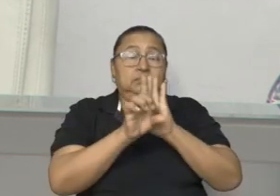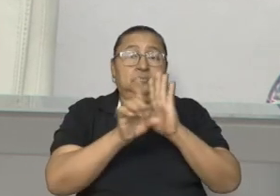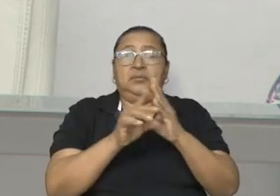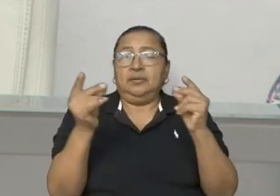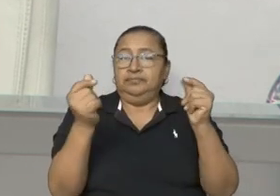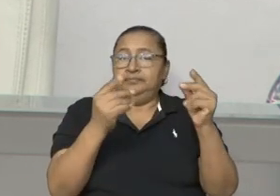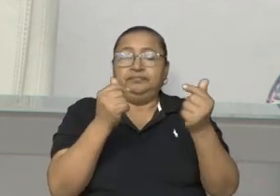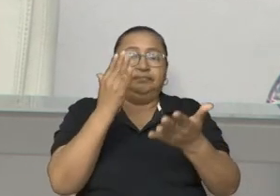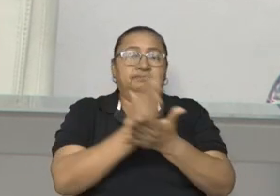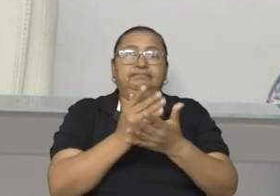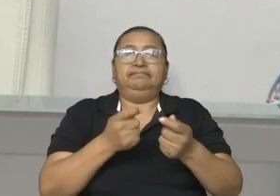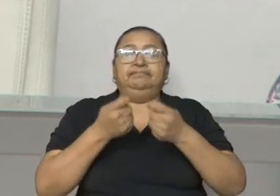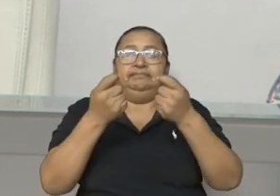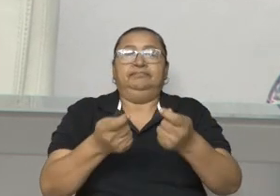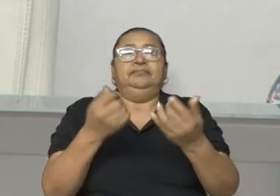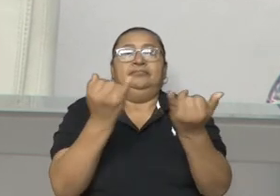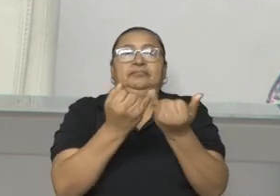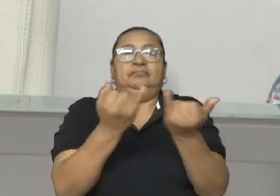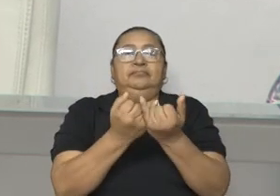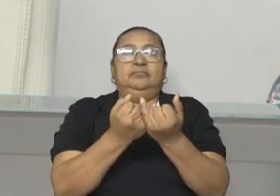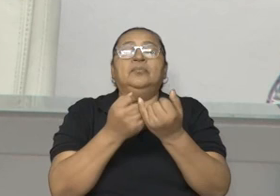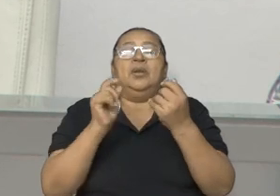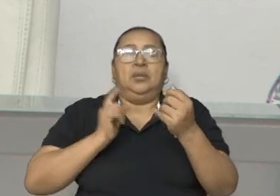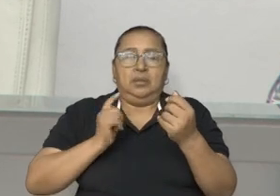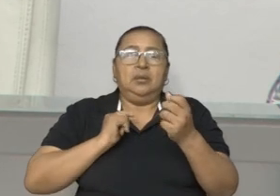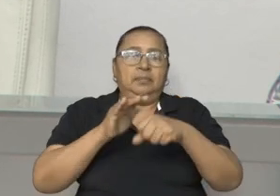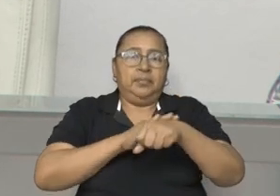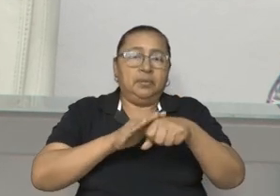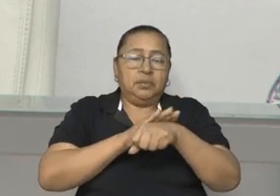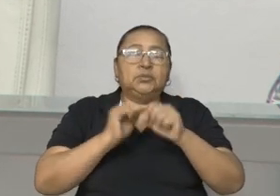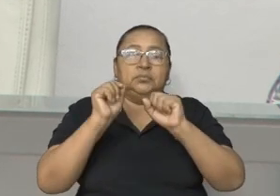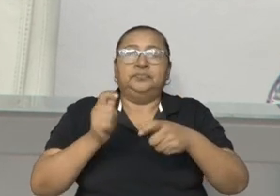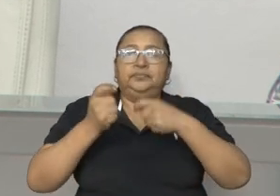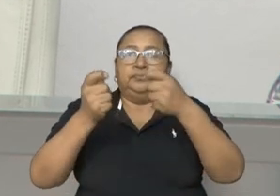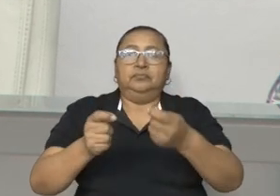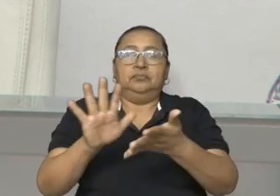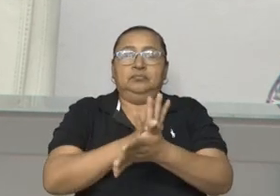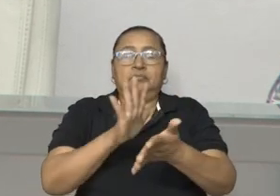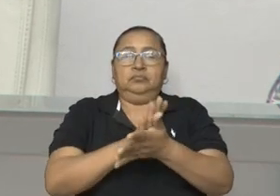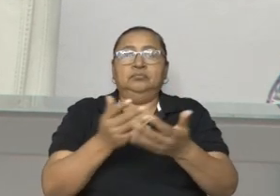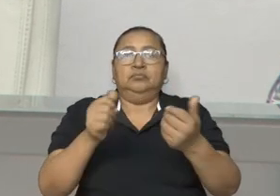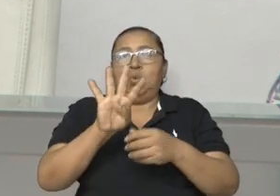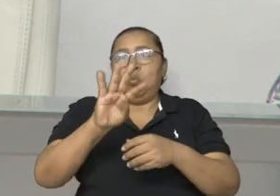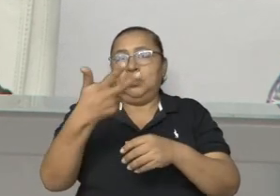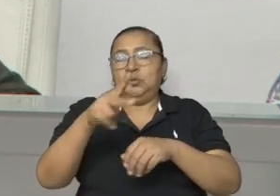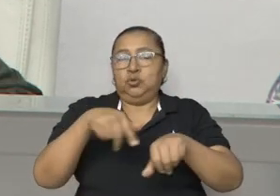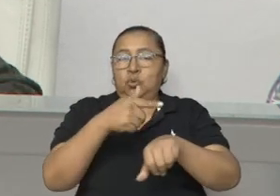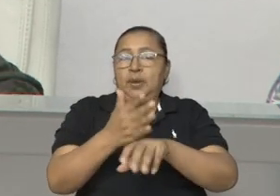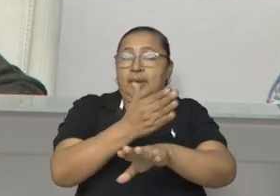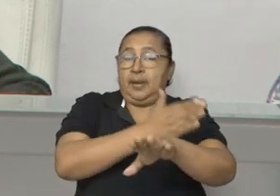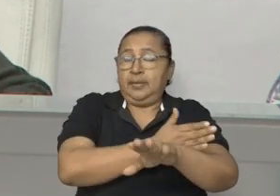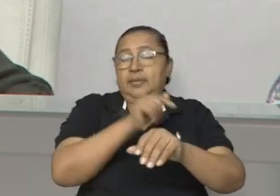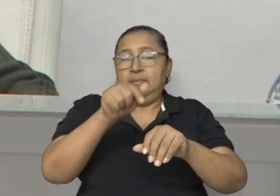urgencia, igualmente que se dispense la entrega de documentos con 48 horas de